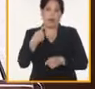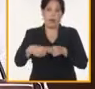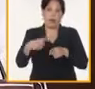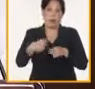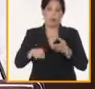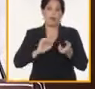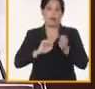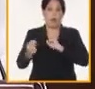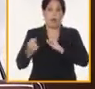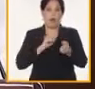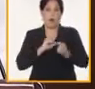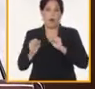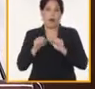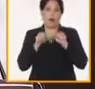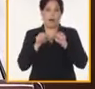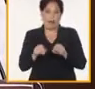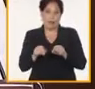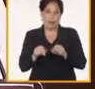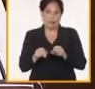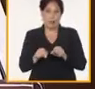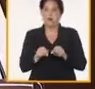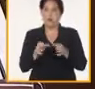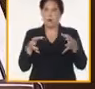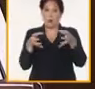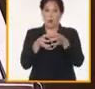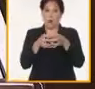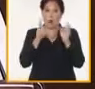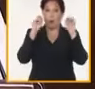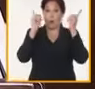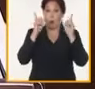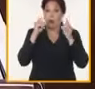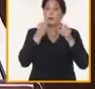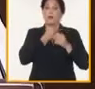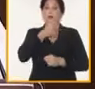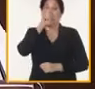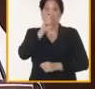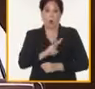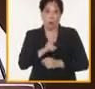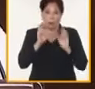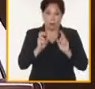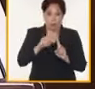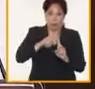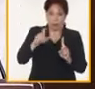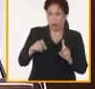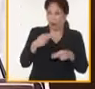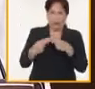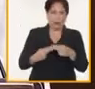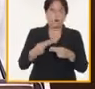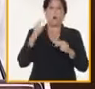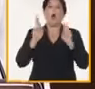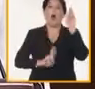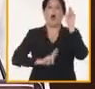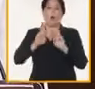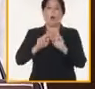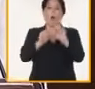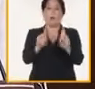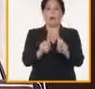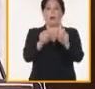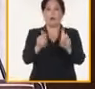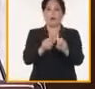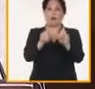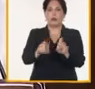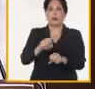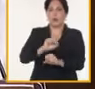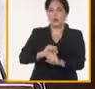disponibles. El Buró Político, al evaluar el tema, acordó realizar un proceso de consulta en la